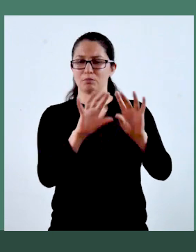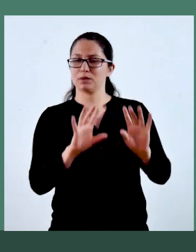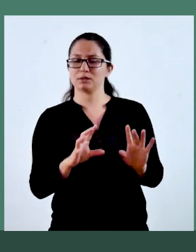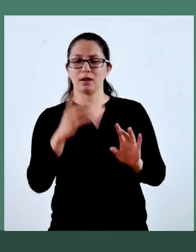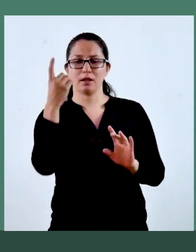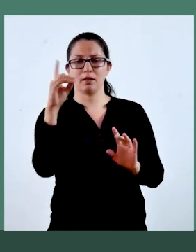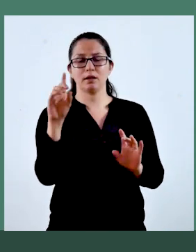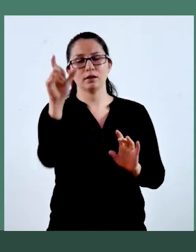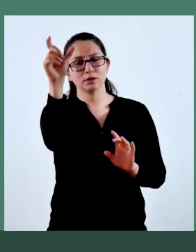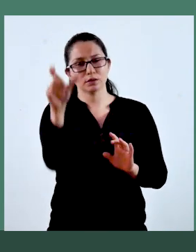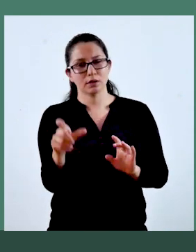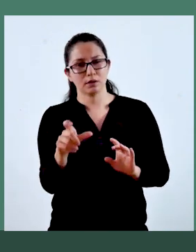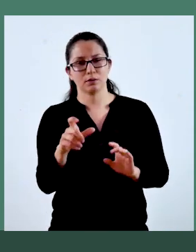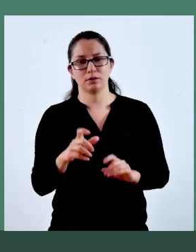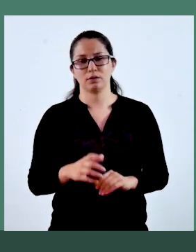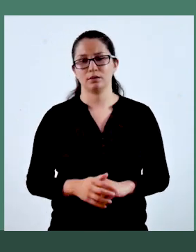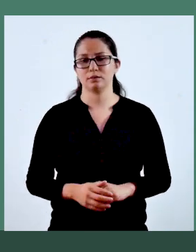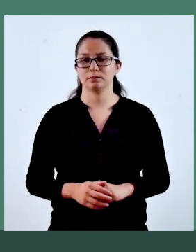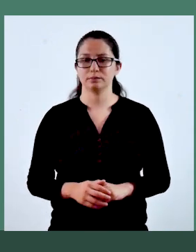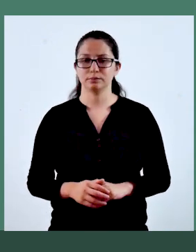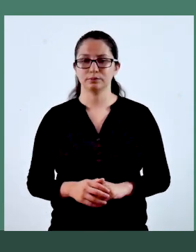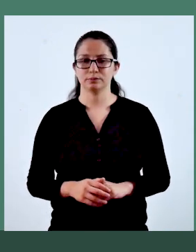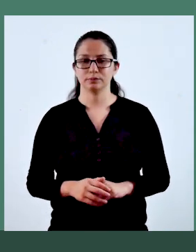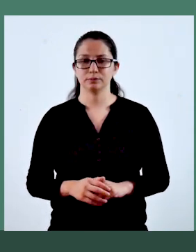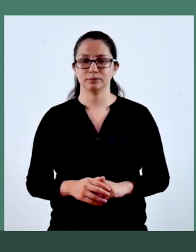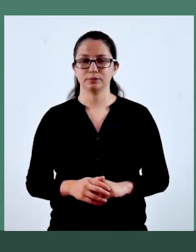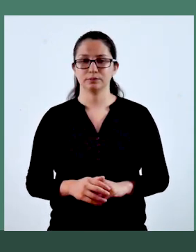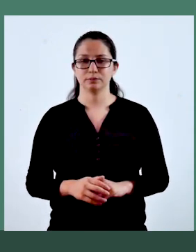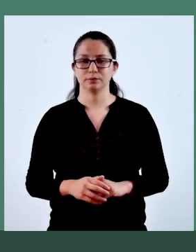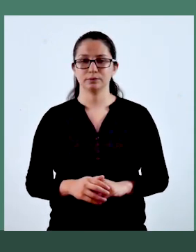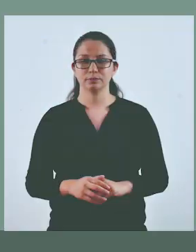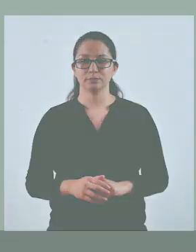y algunas excepciones sobre el derecho de autor.